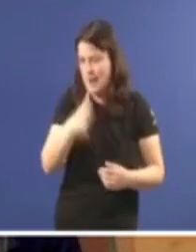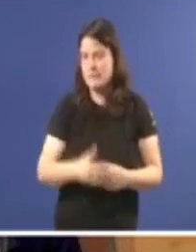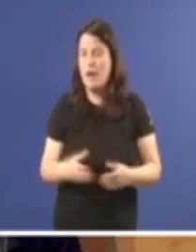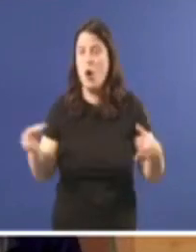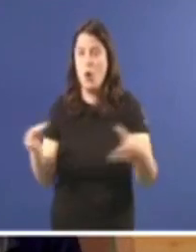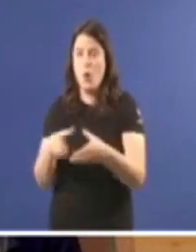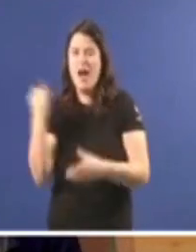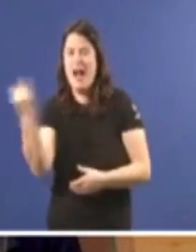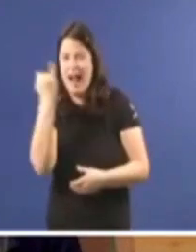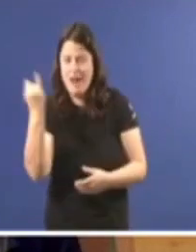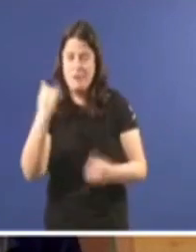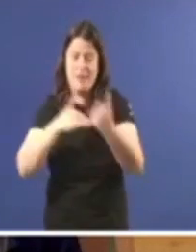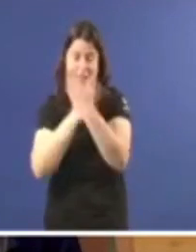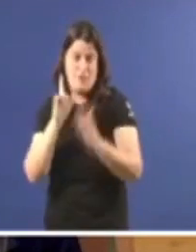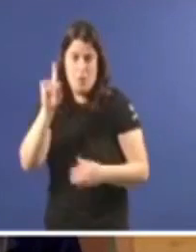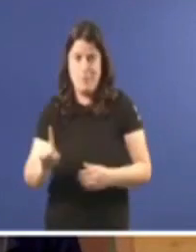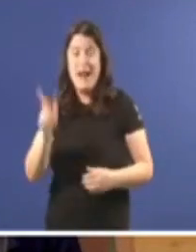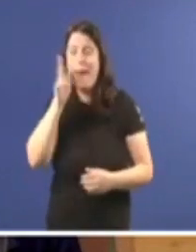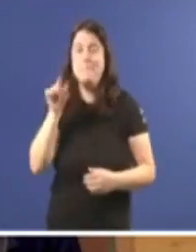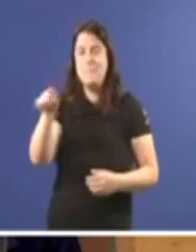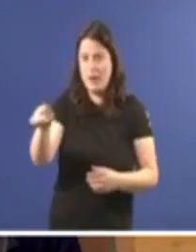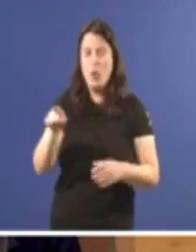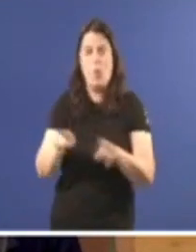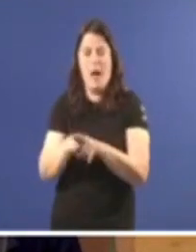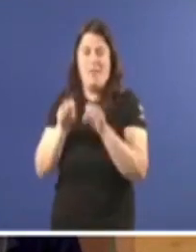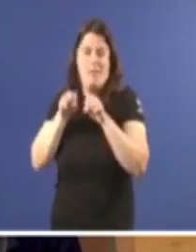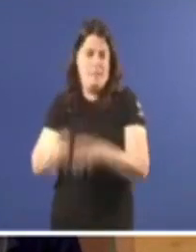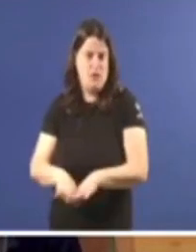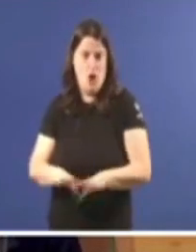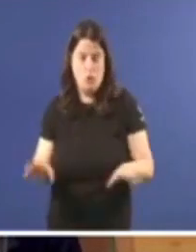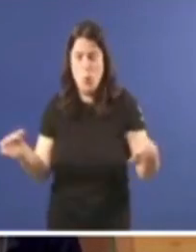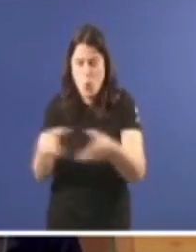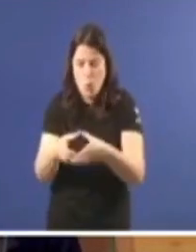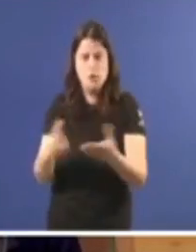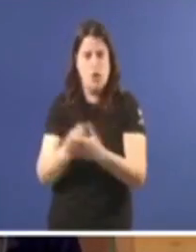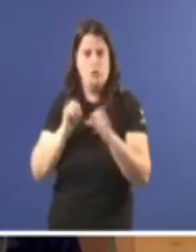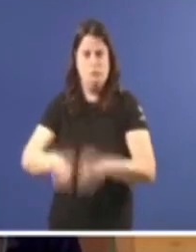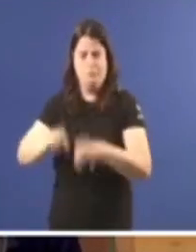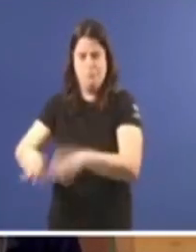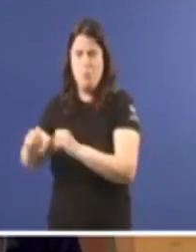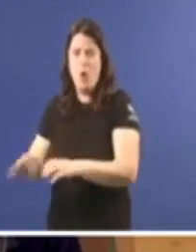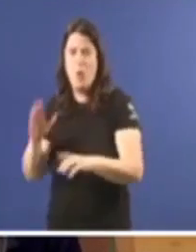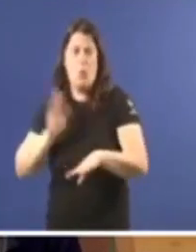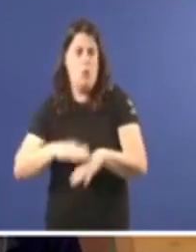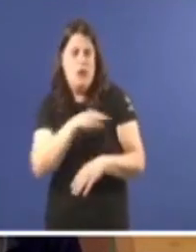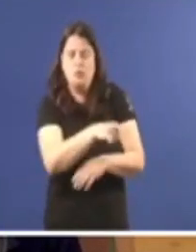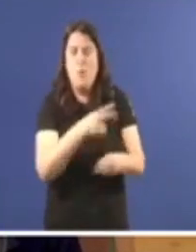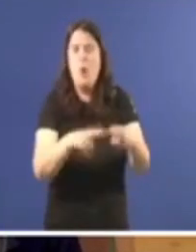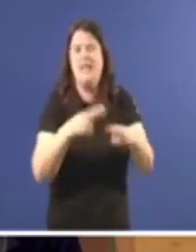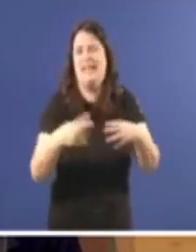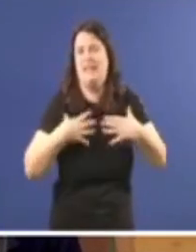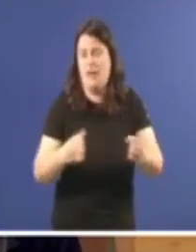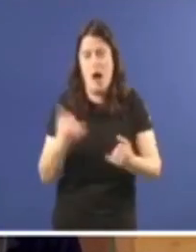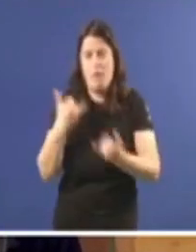aos chefes de atención primaria en Vigo que dimitiron en bloque por a súa política sanitaria. Recordamos Berín